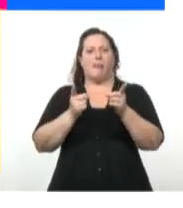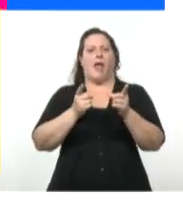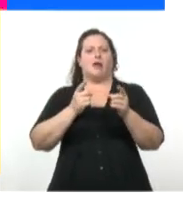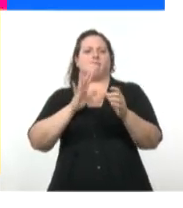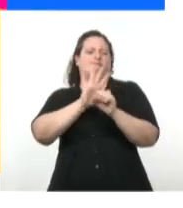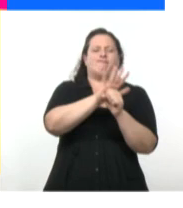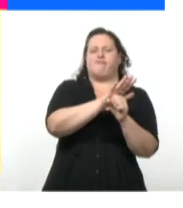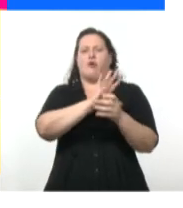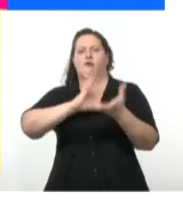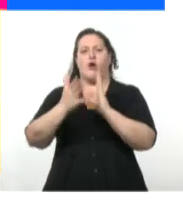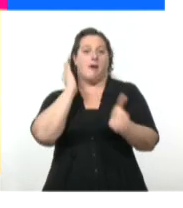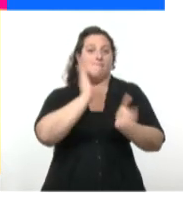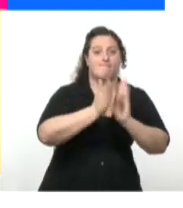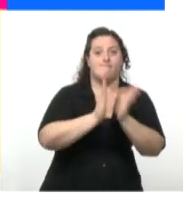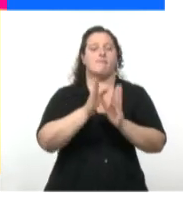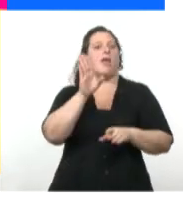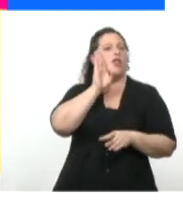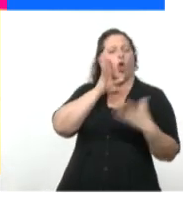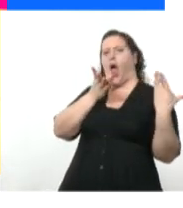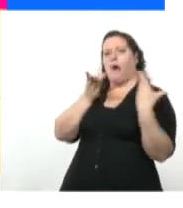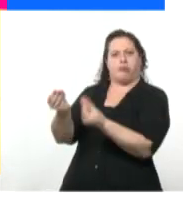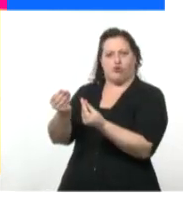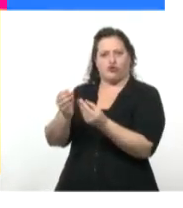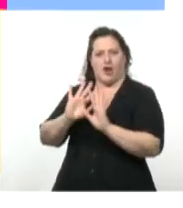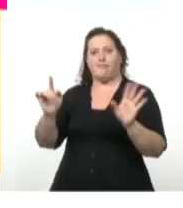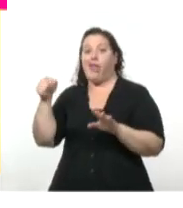Estados Unidos y ataca duramente a sus detractores.